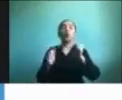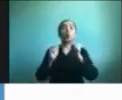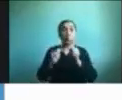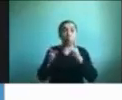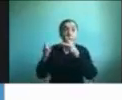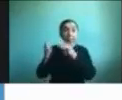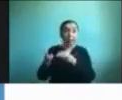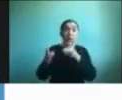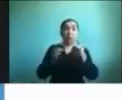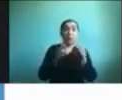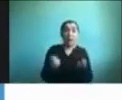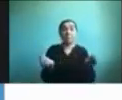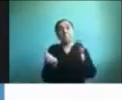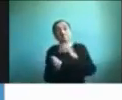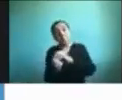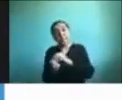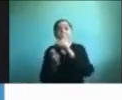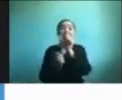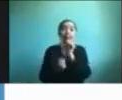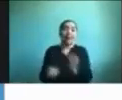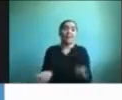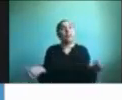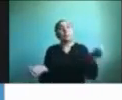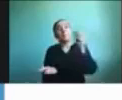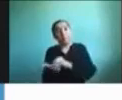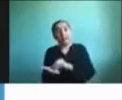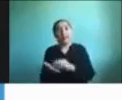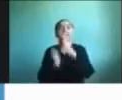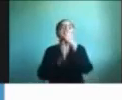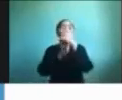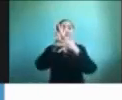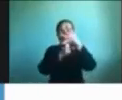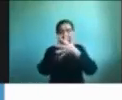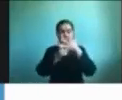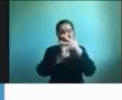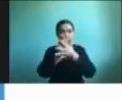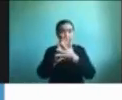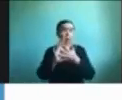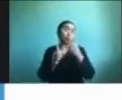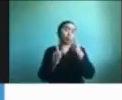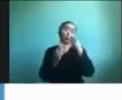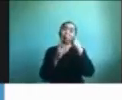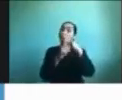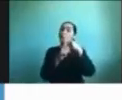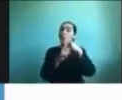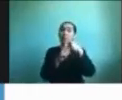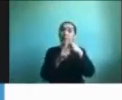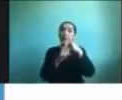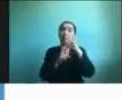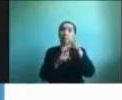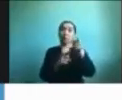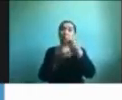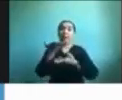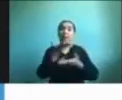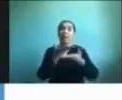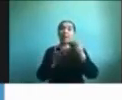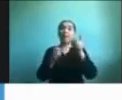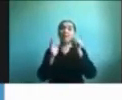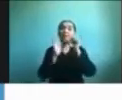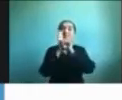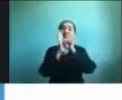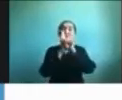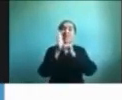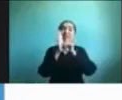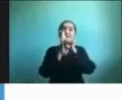palabras y señas entonces eso también es como un plus que tiene nuestro programa aquí les voy a compartir un pequeño video de cómo